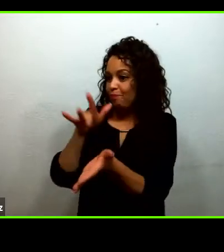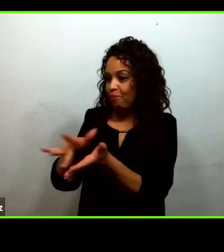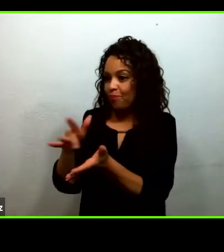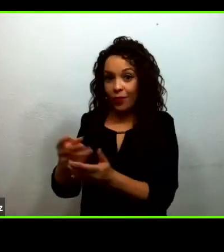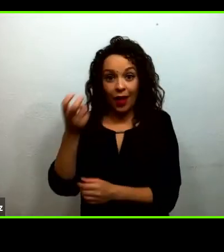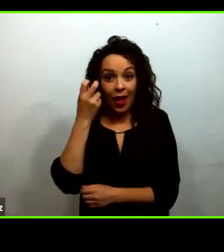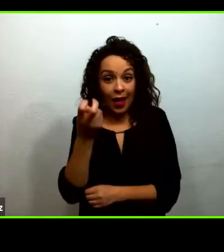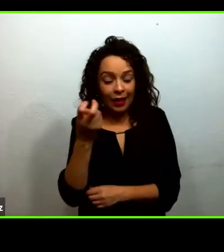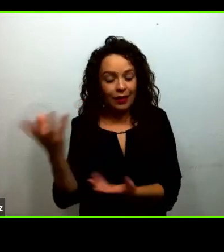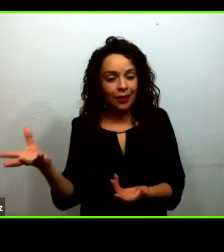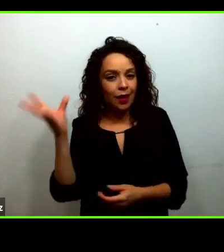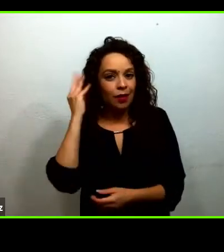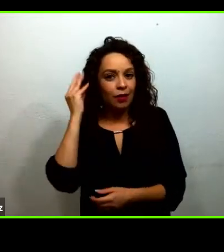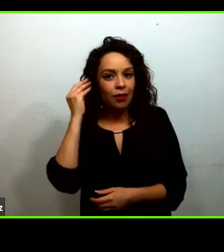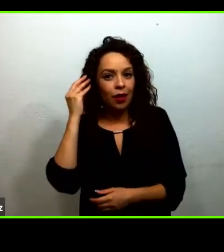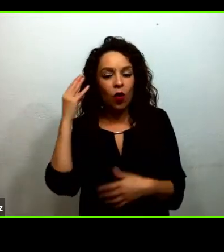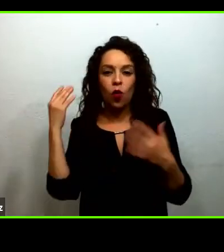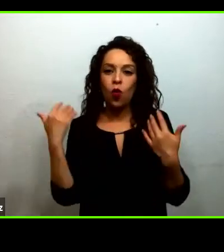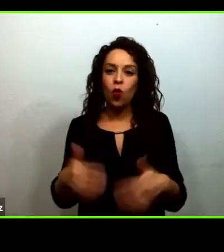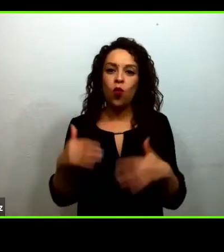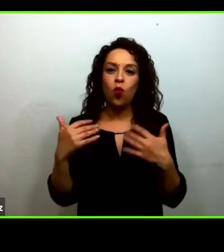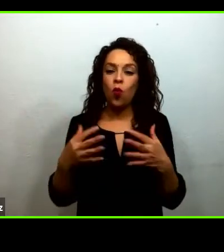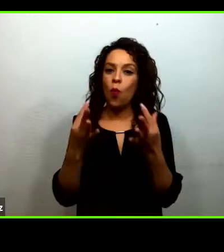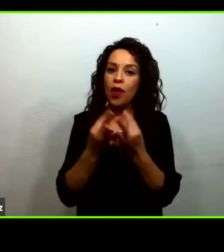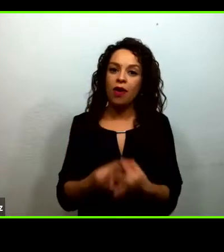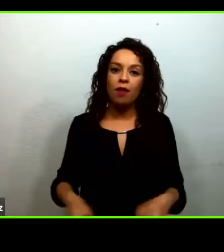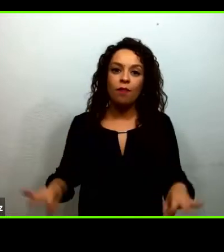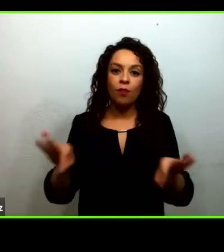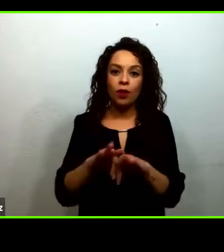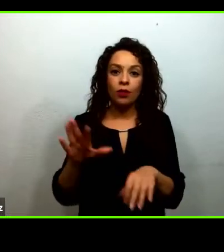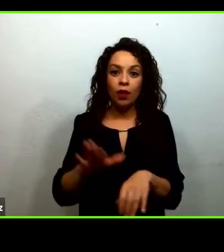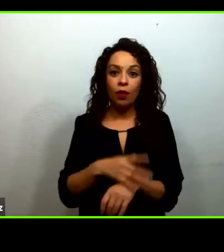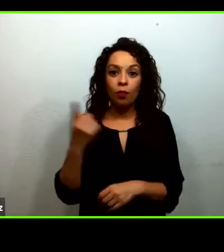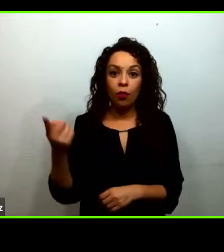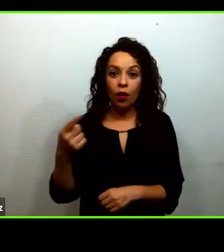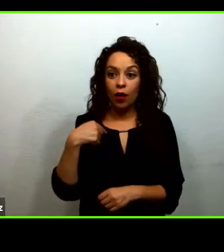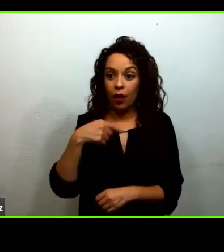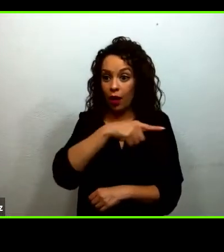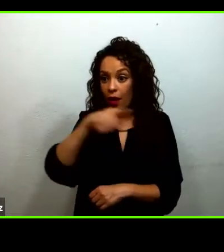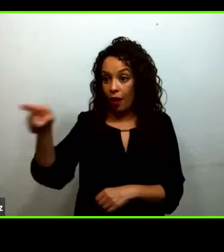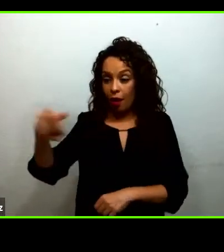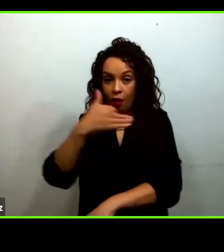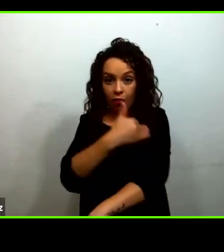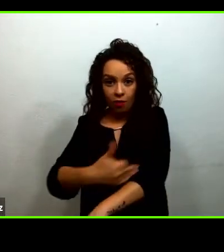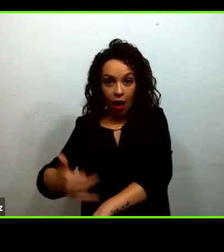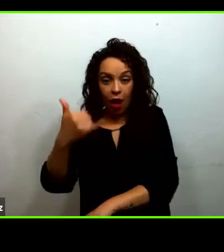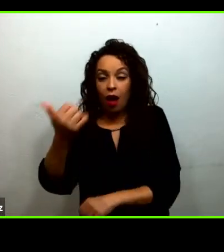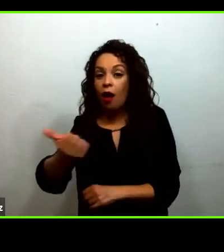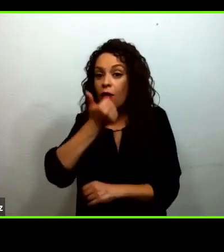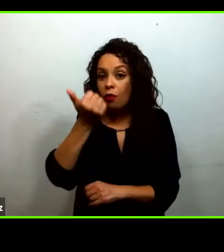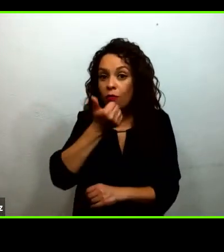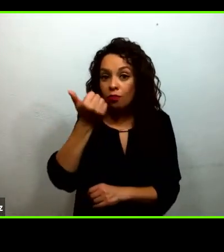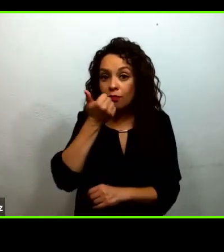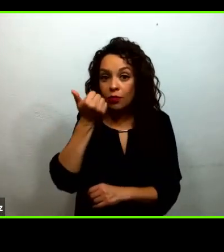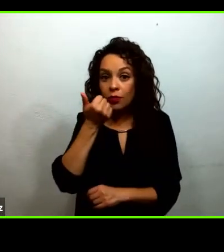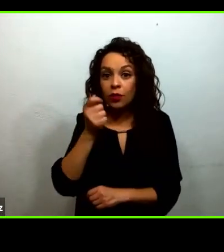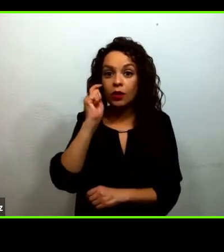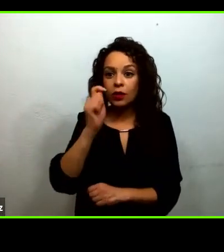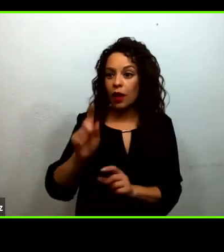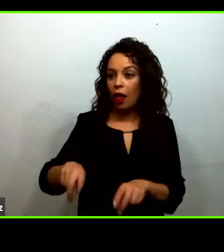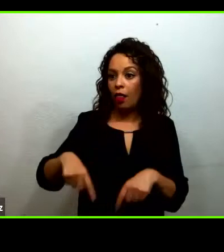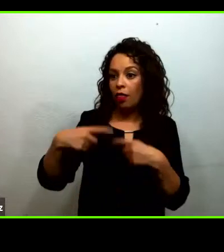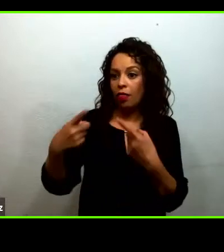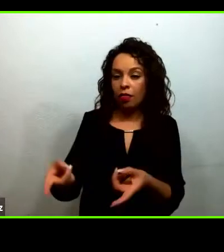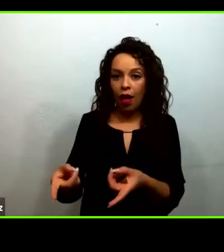un espacio en el que enviábamos a las familias y a los alumnos tips de